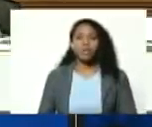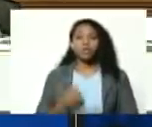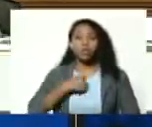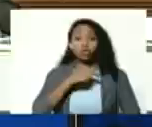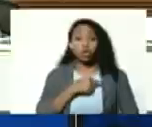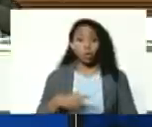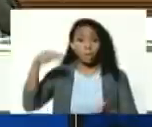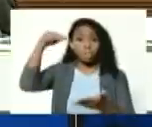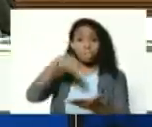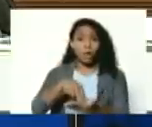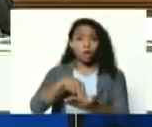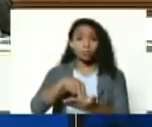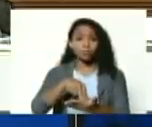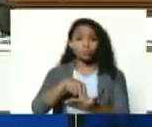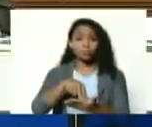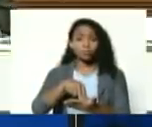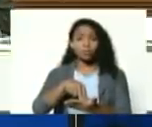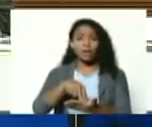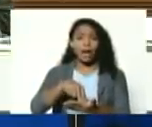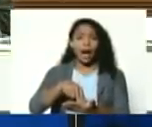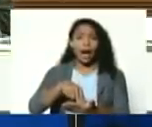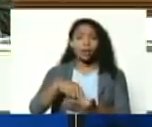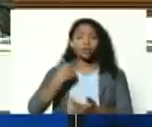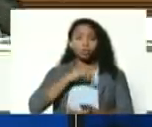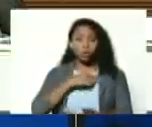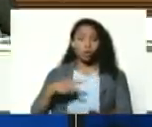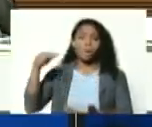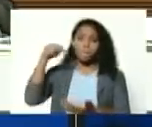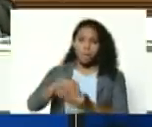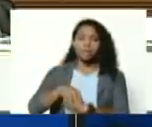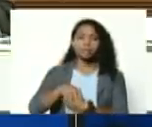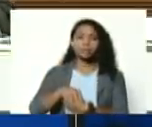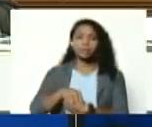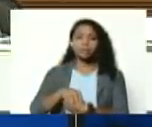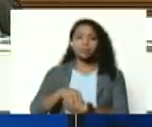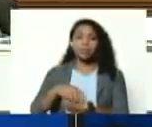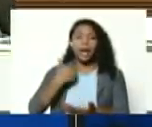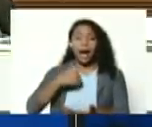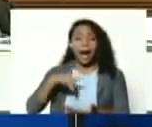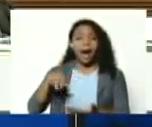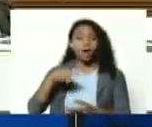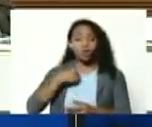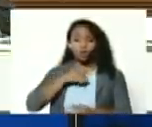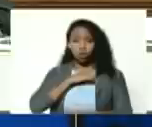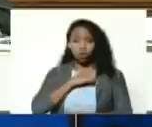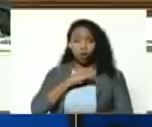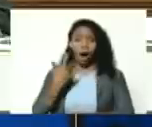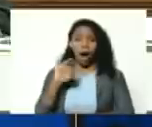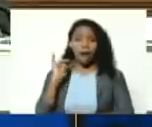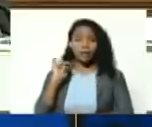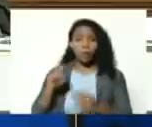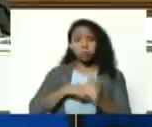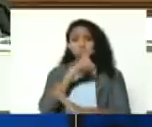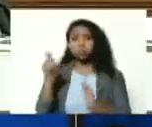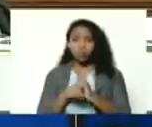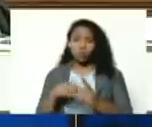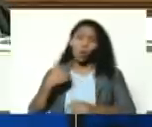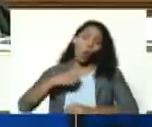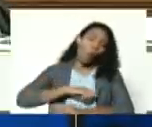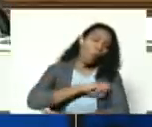pie estamos de pie estamos enteros estamos enteros